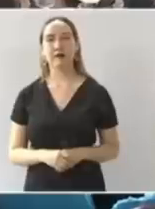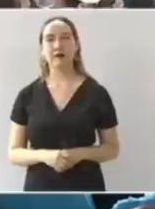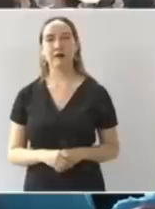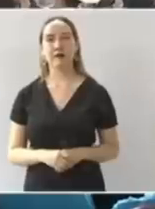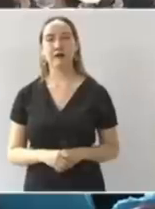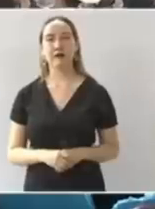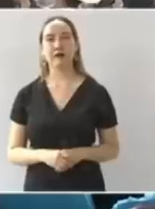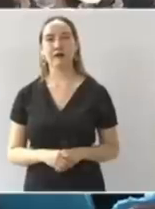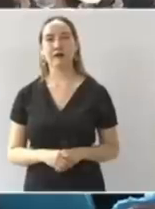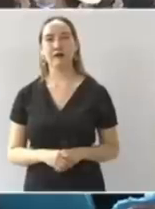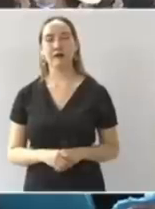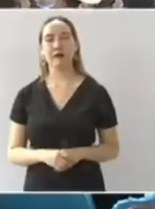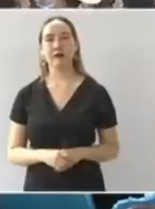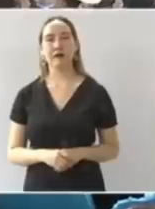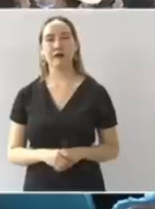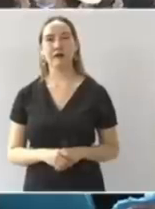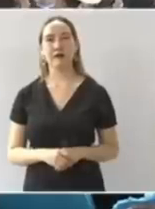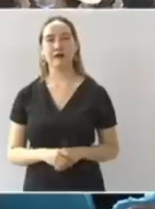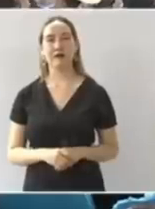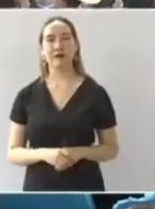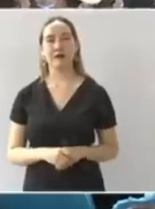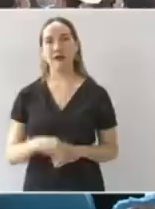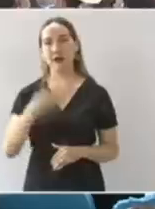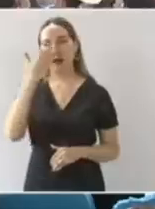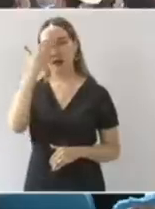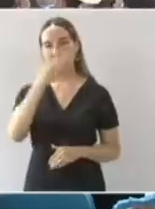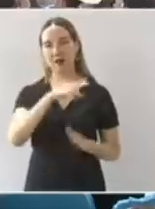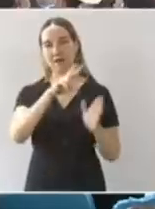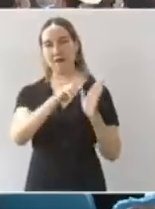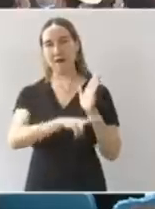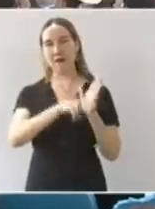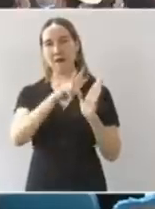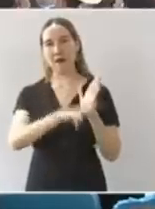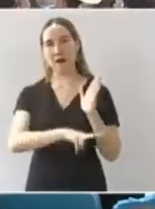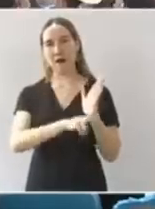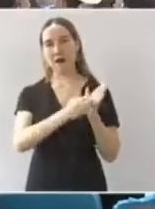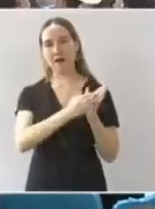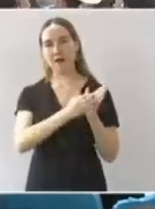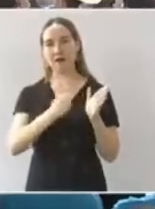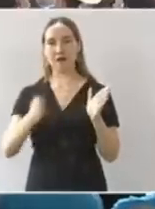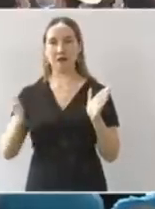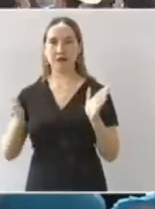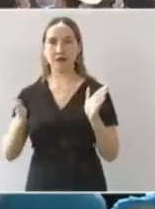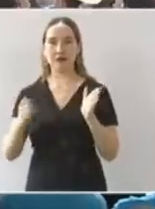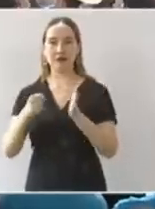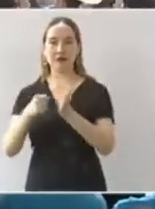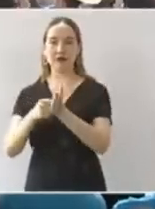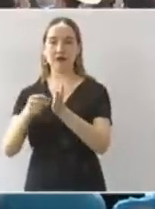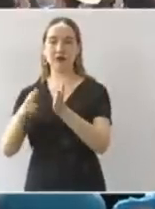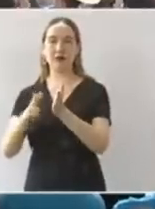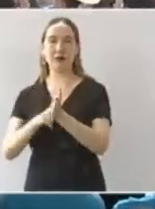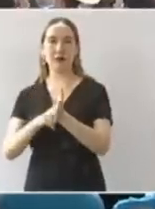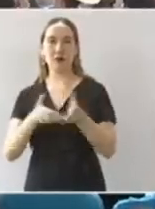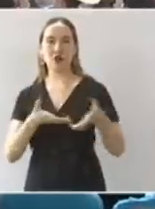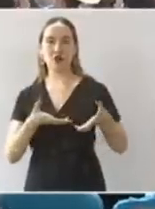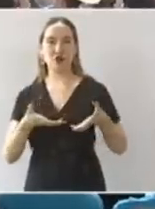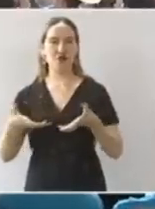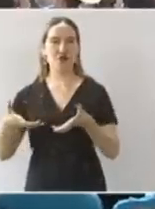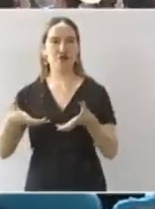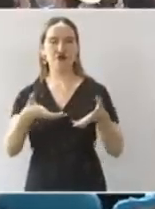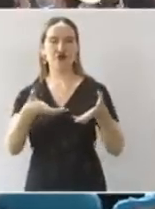la carretera desde valle ya venimos hasta tamasuchales ya ayer hice el compromiso